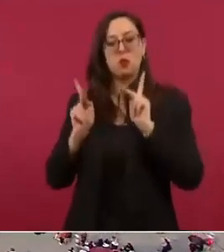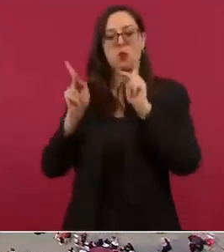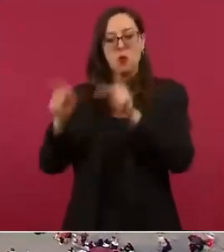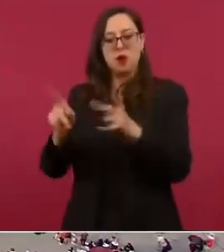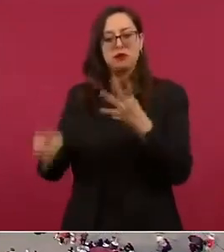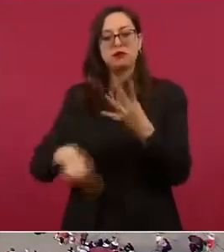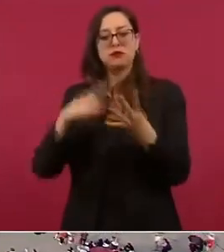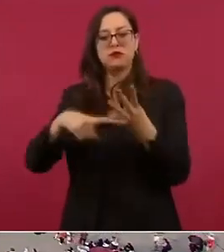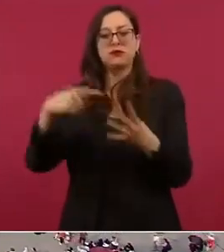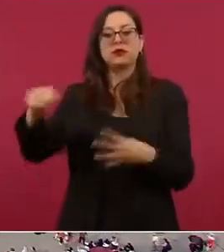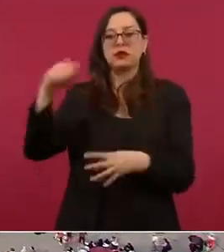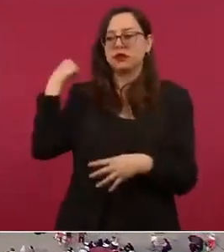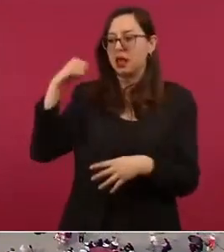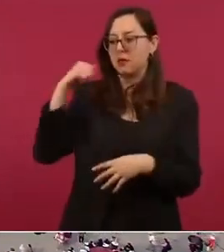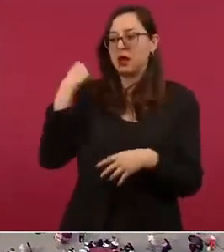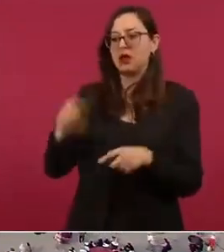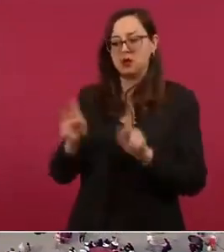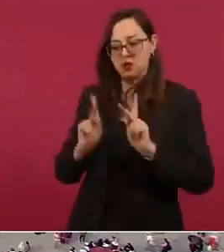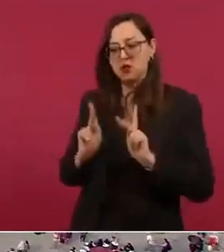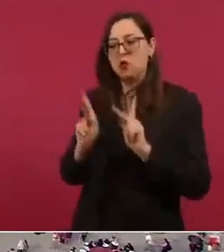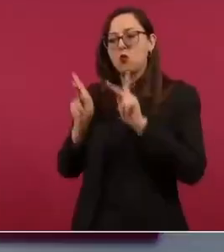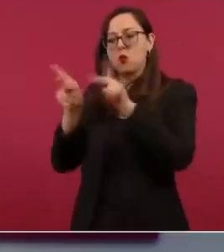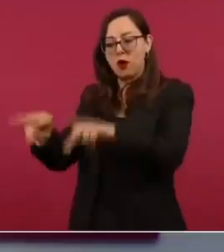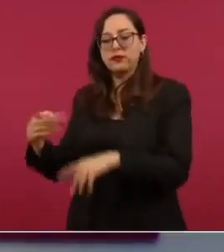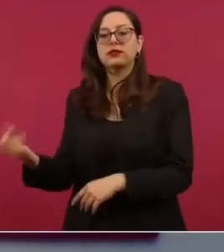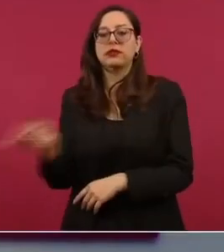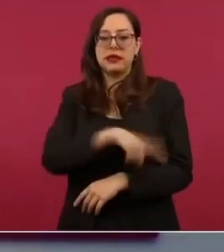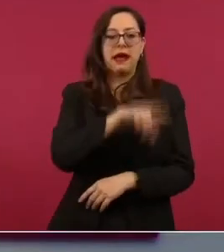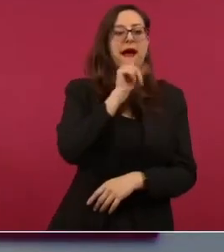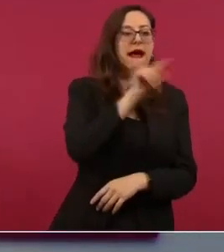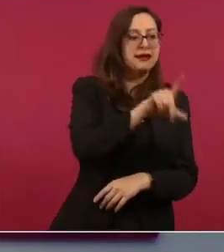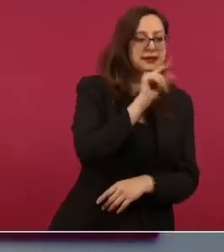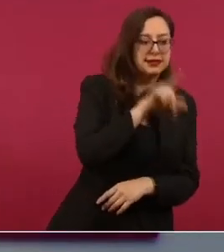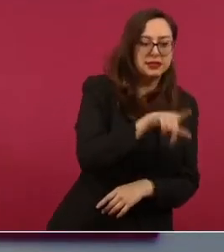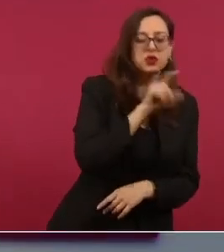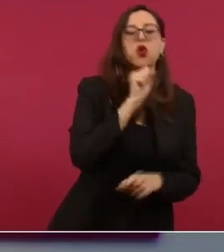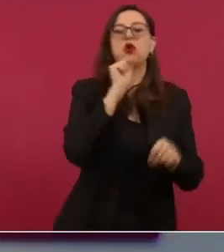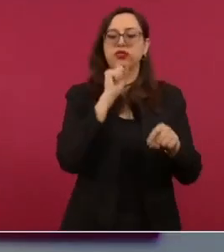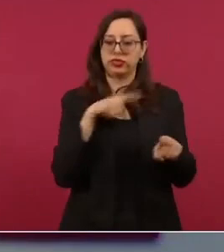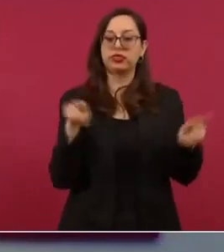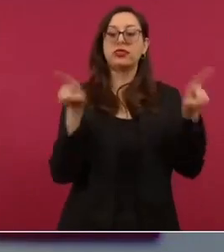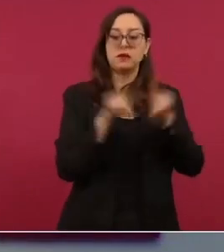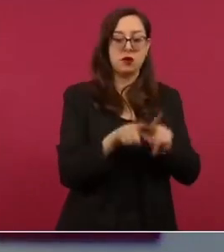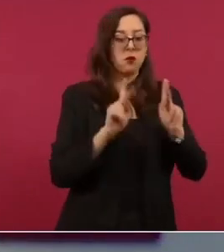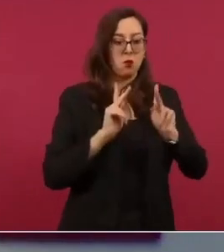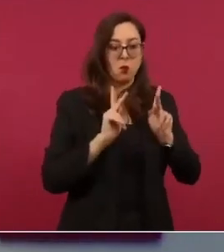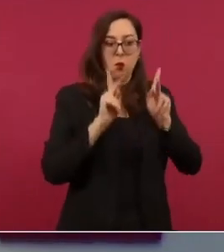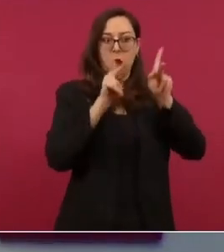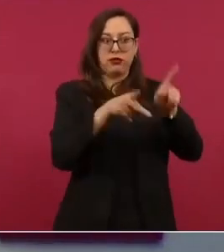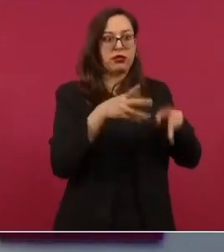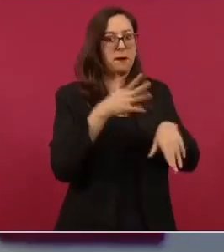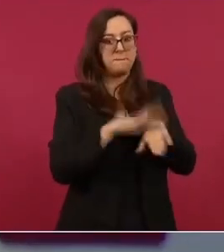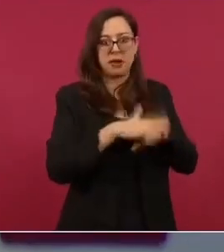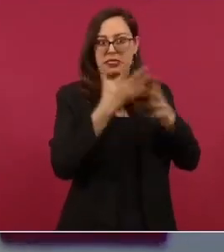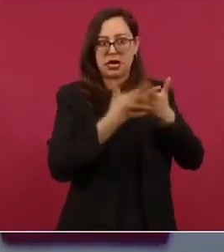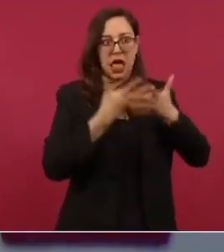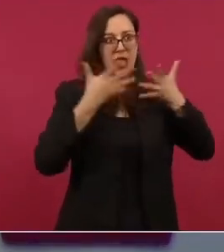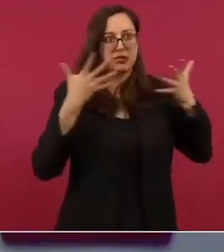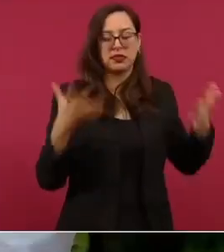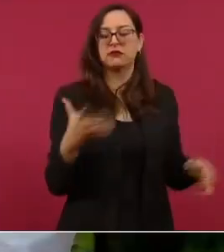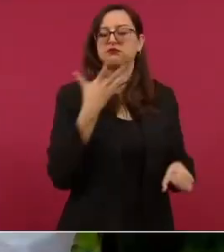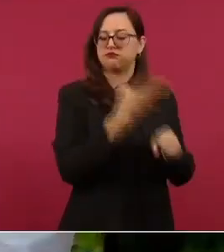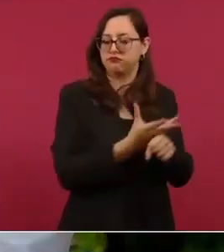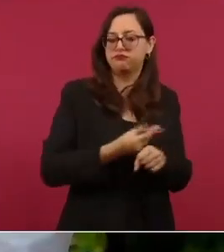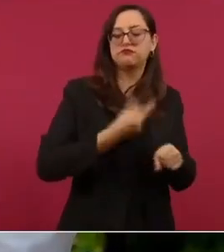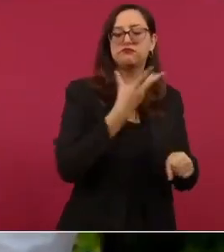en Tabasco el de límites de Jalisco y Colima que fue más que la ampliación de los puentes